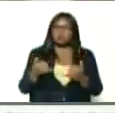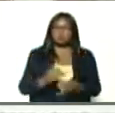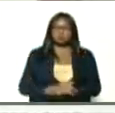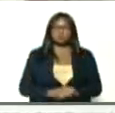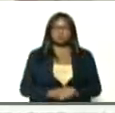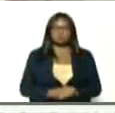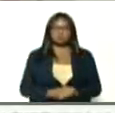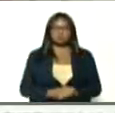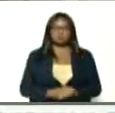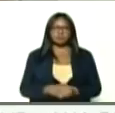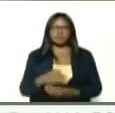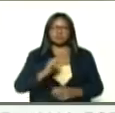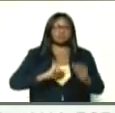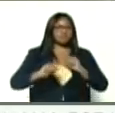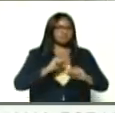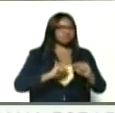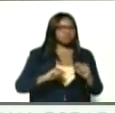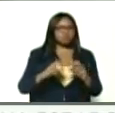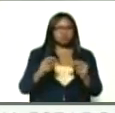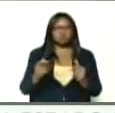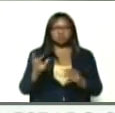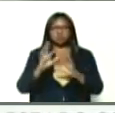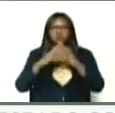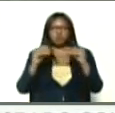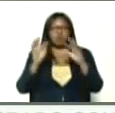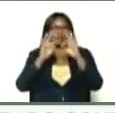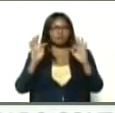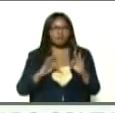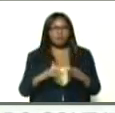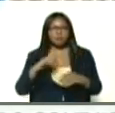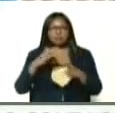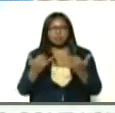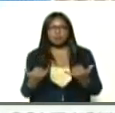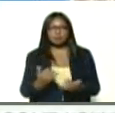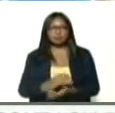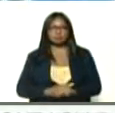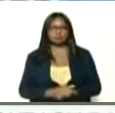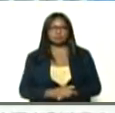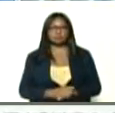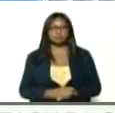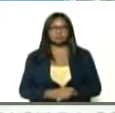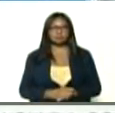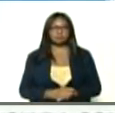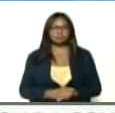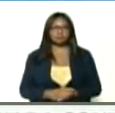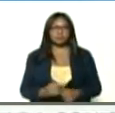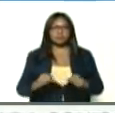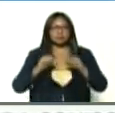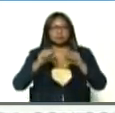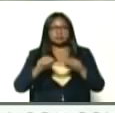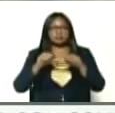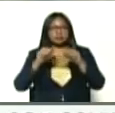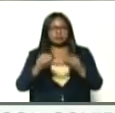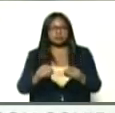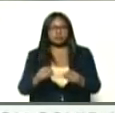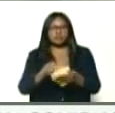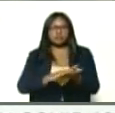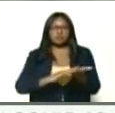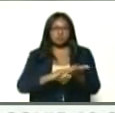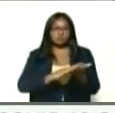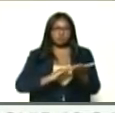y se movieron, todos los papeles, y documentos, para, avanzar, ahora, en la beatificación,